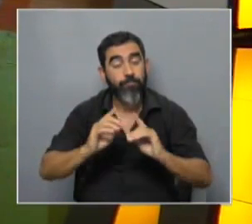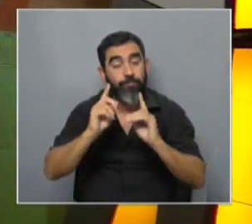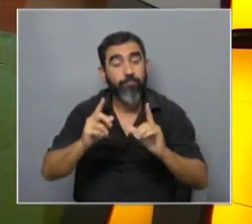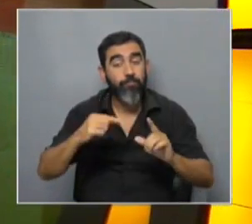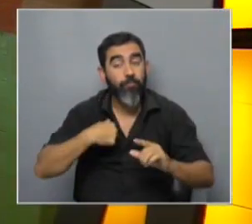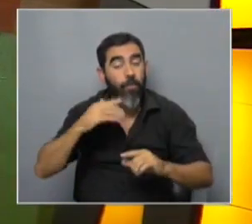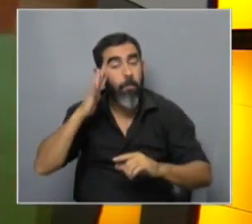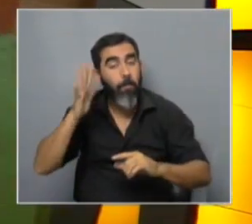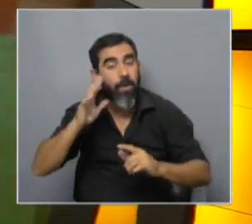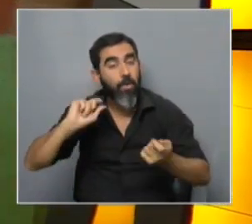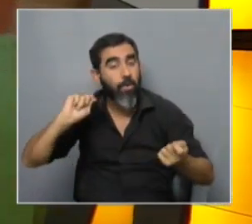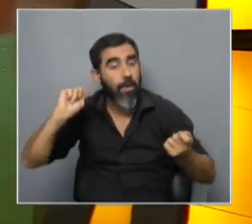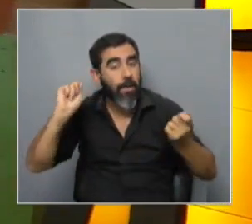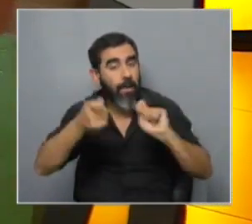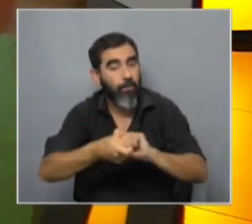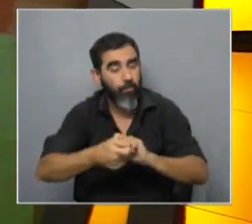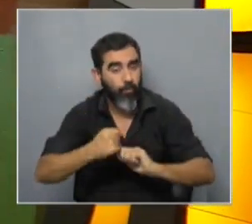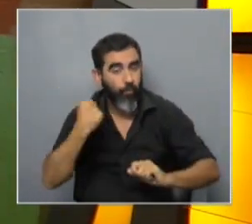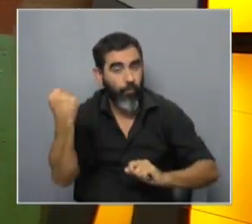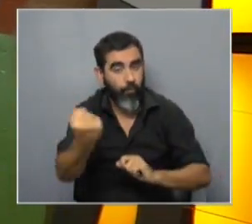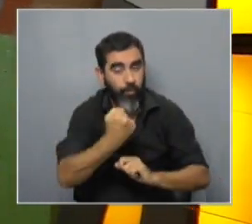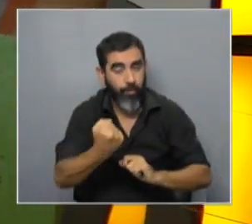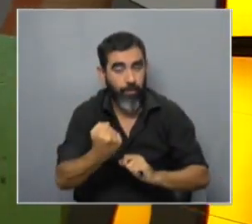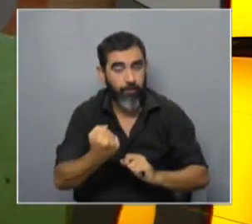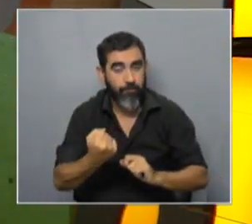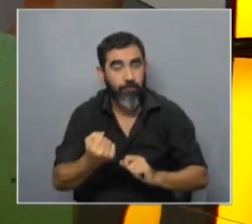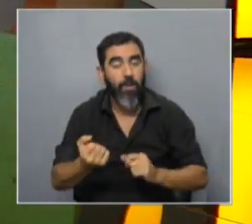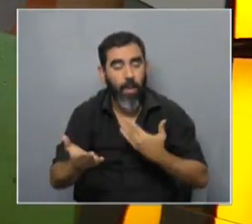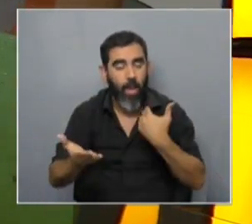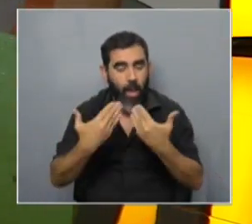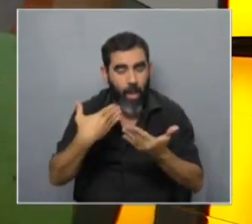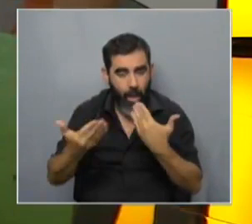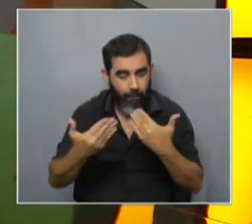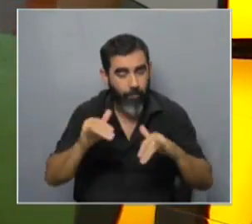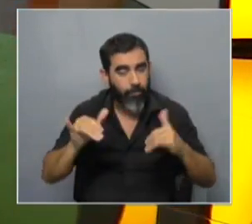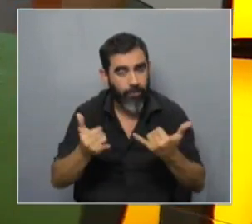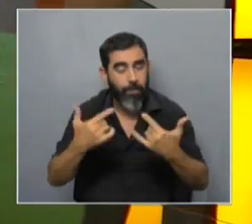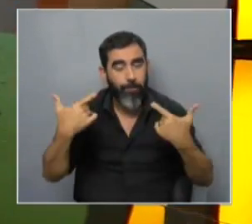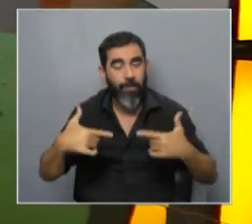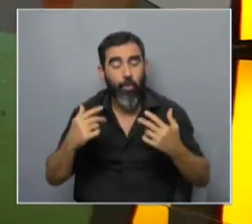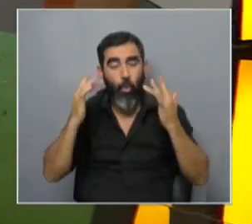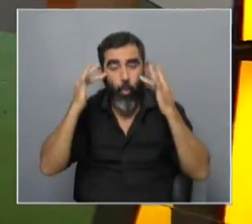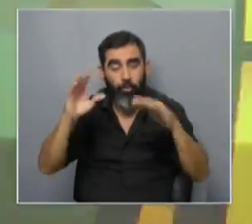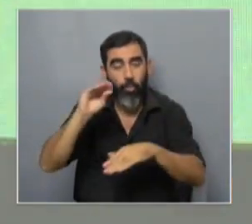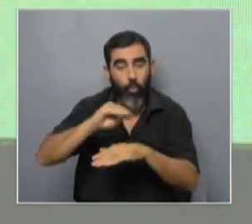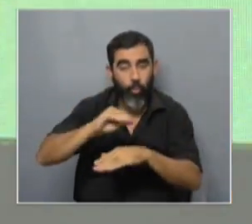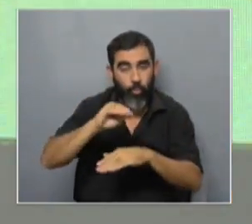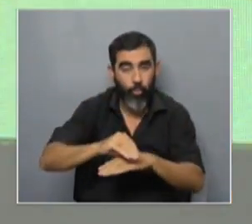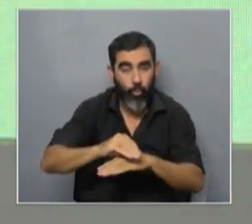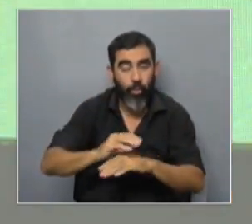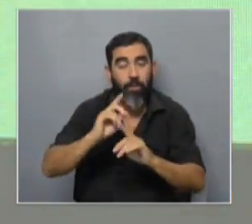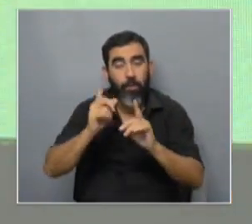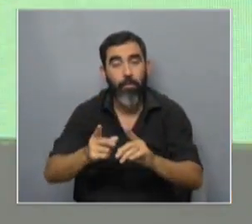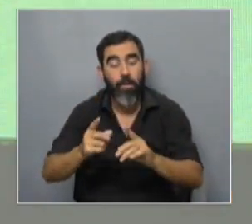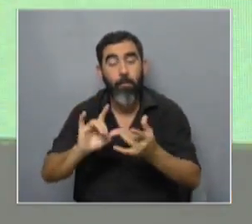esperar un cambio sustancial y bueno estamos en conversaciones con el Ministerio de Educación y Cultura y con